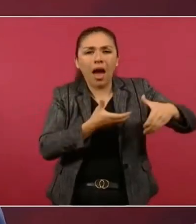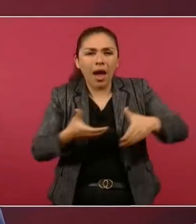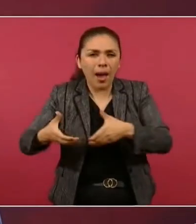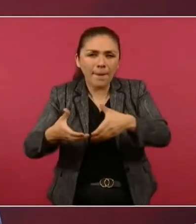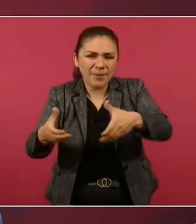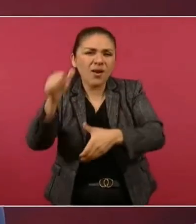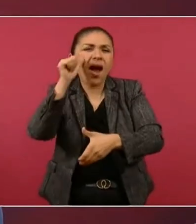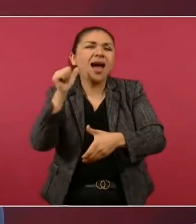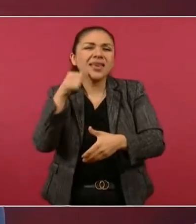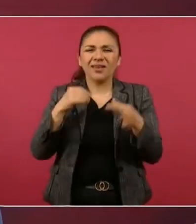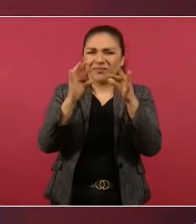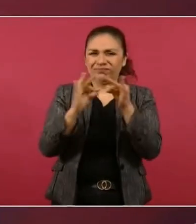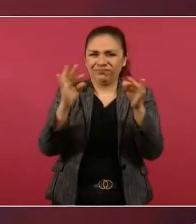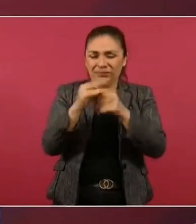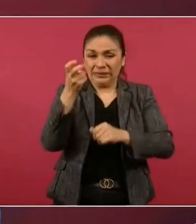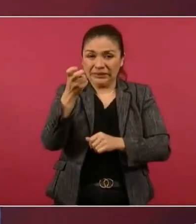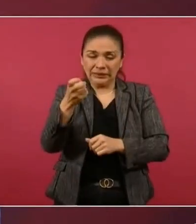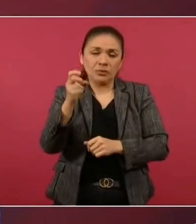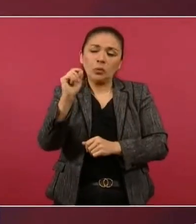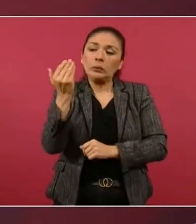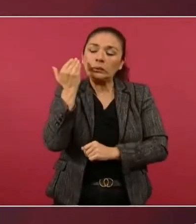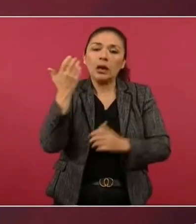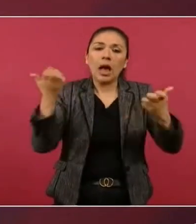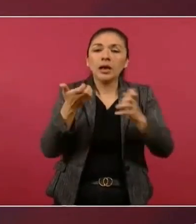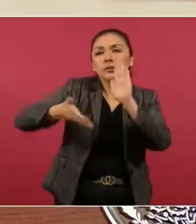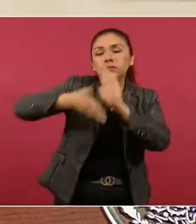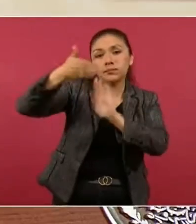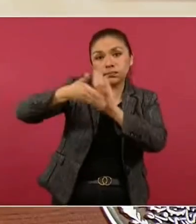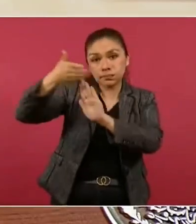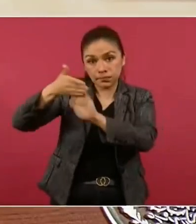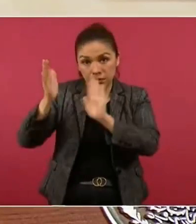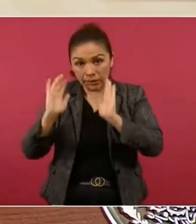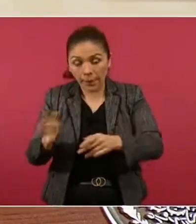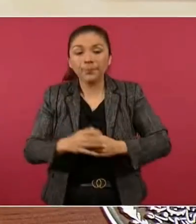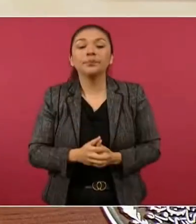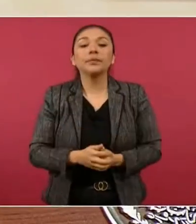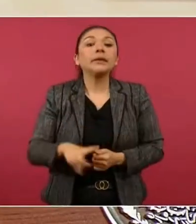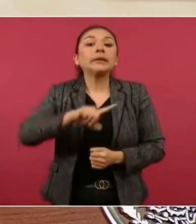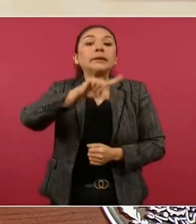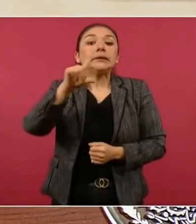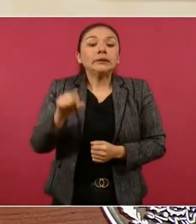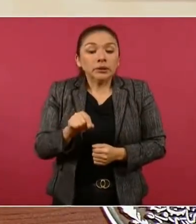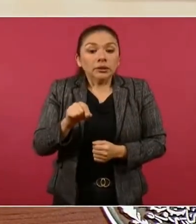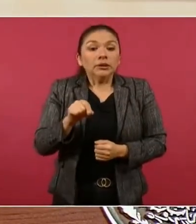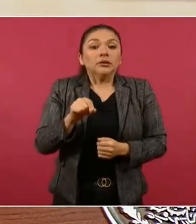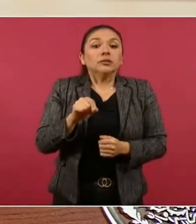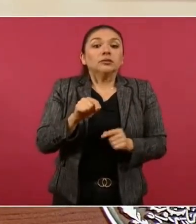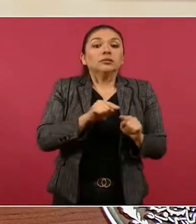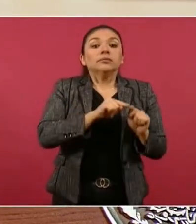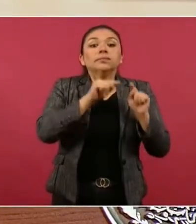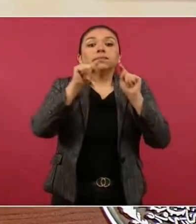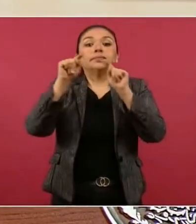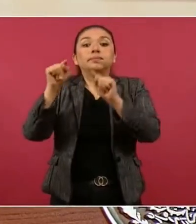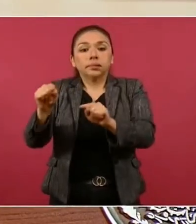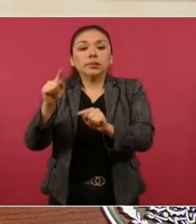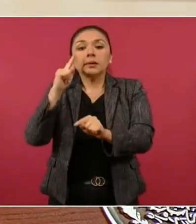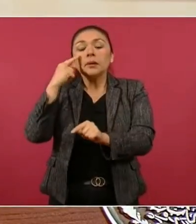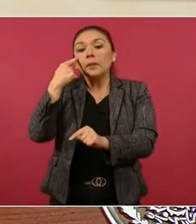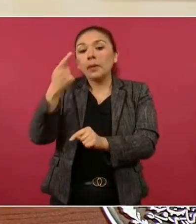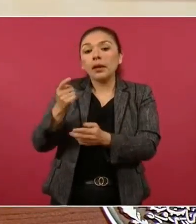que se construyó. Luego vamos a la visita